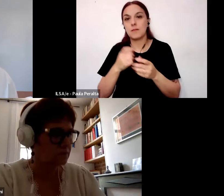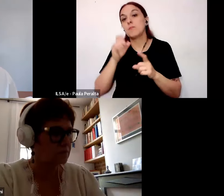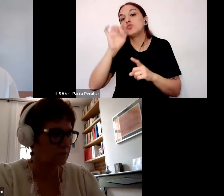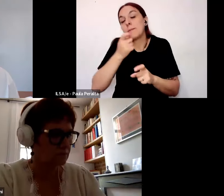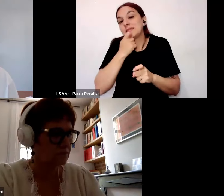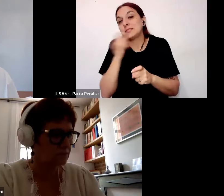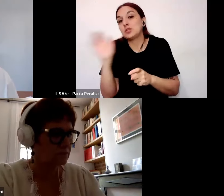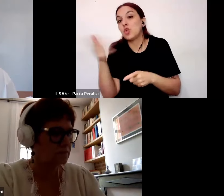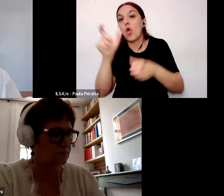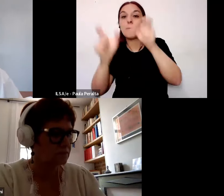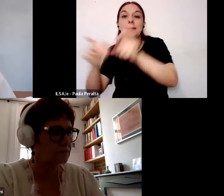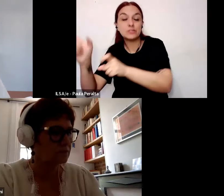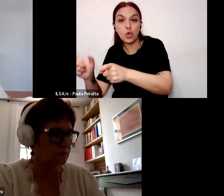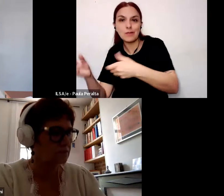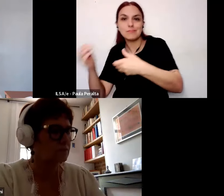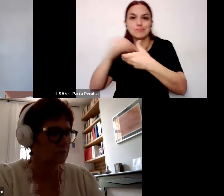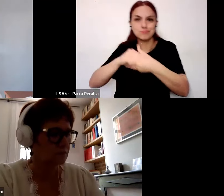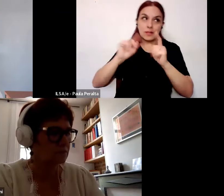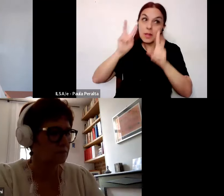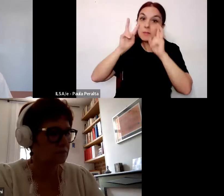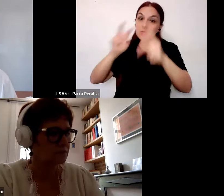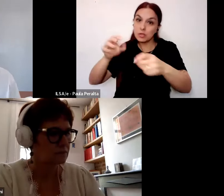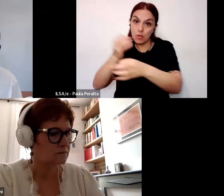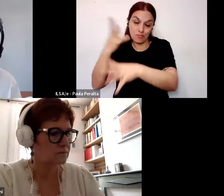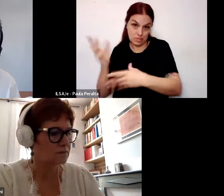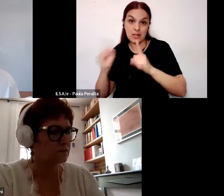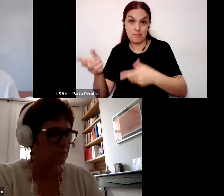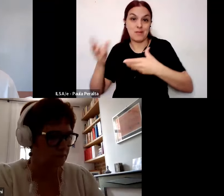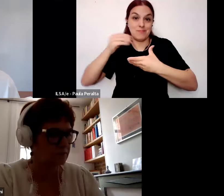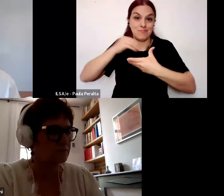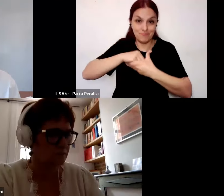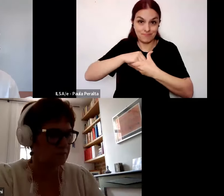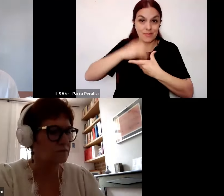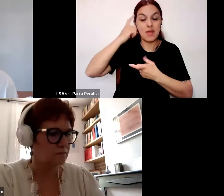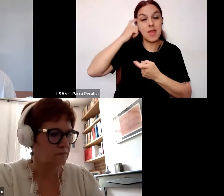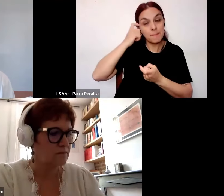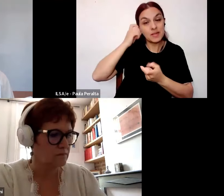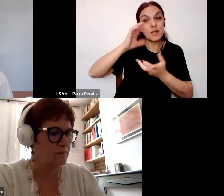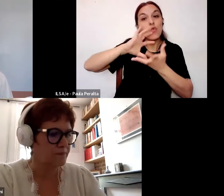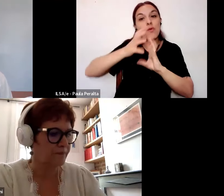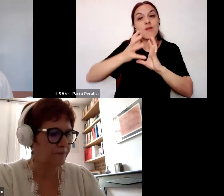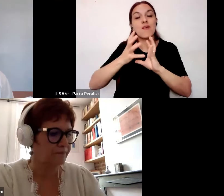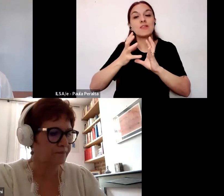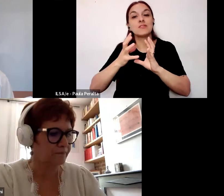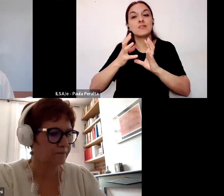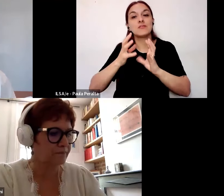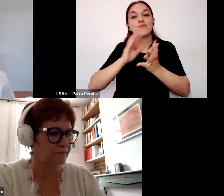inclusive los investigadores profesionales adquieren nuevas formas de conciencia profesional